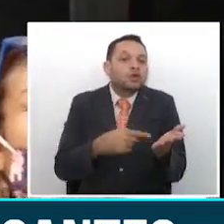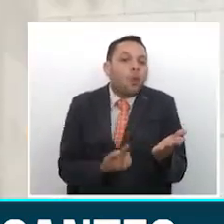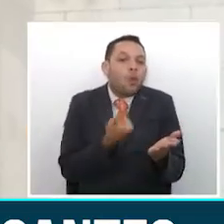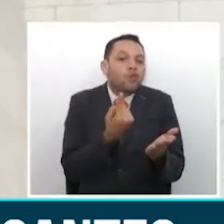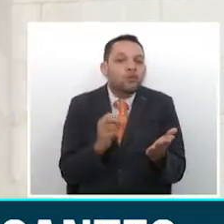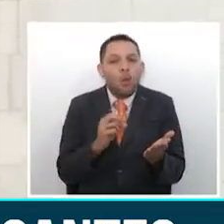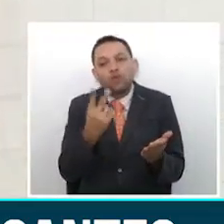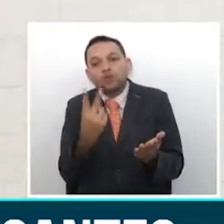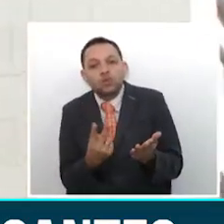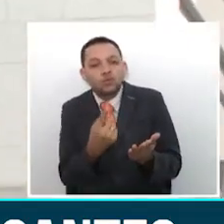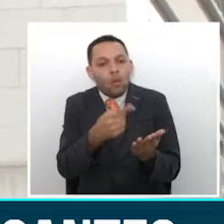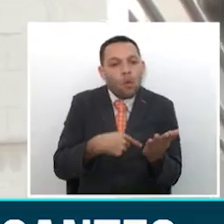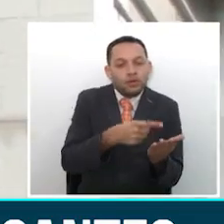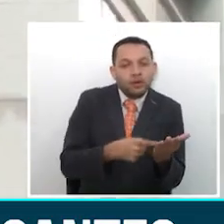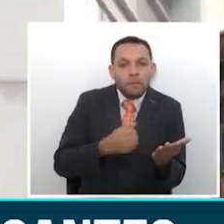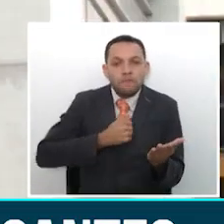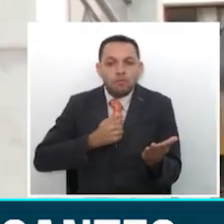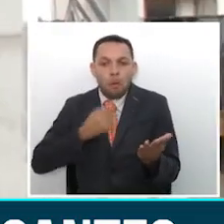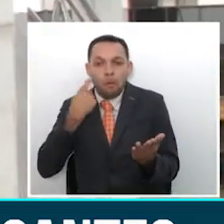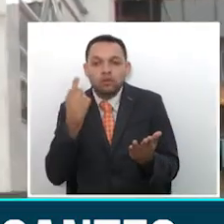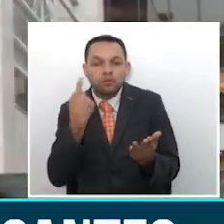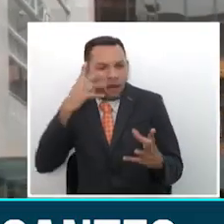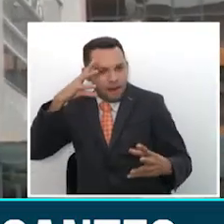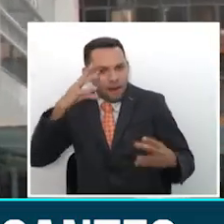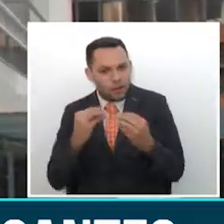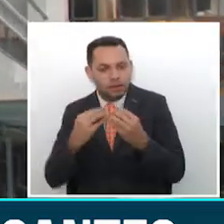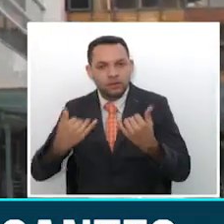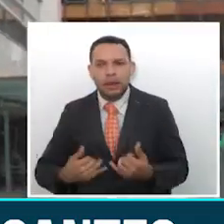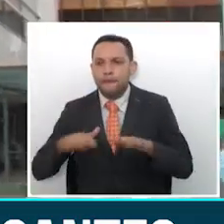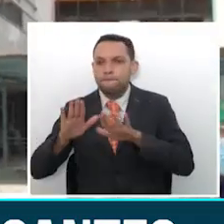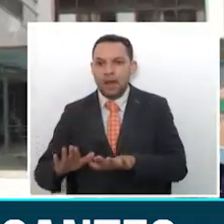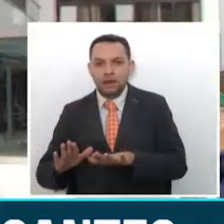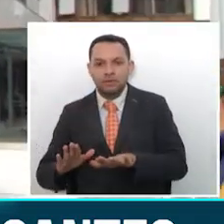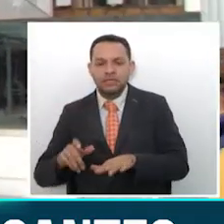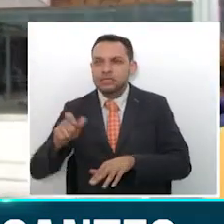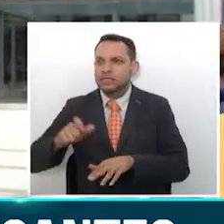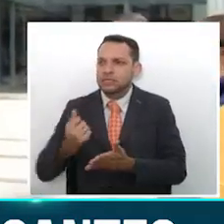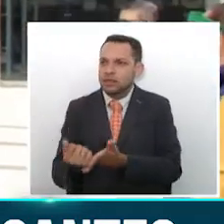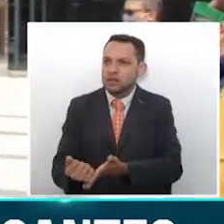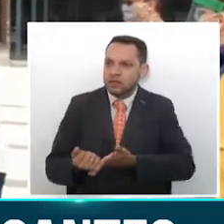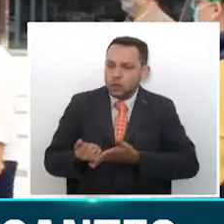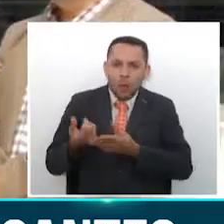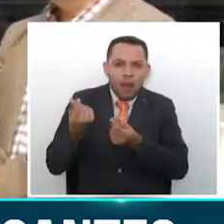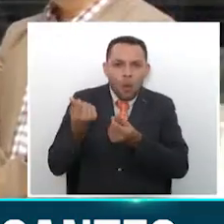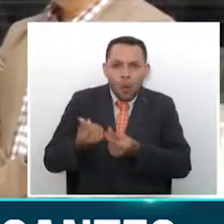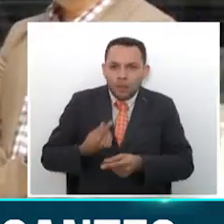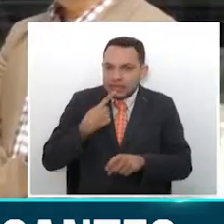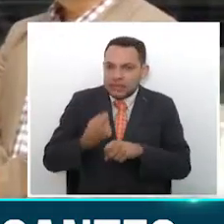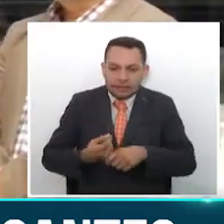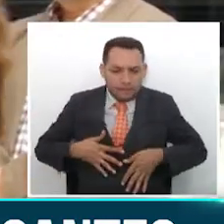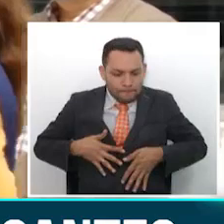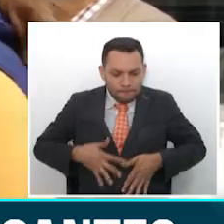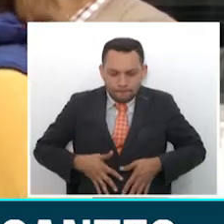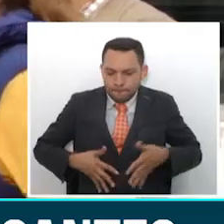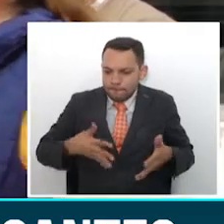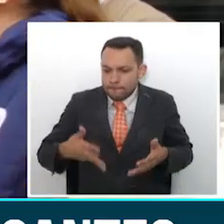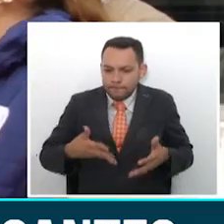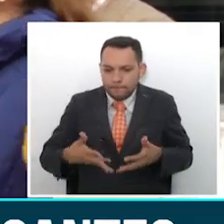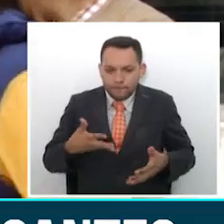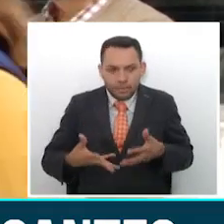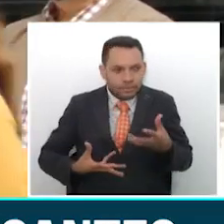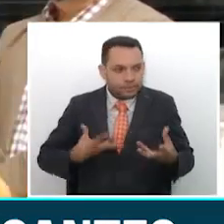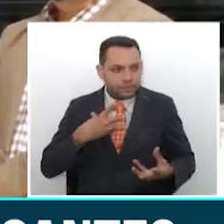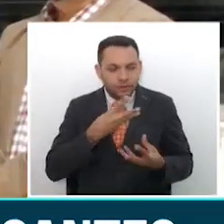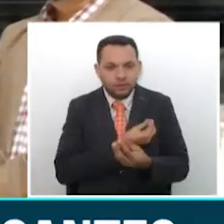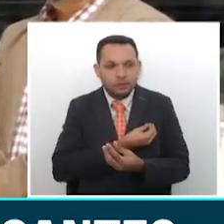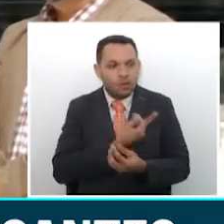de marzo sus negocios jurídicos están parados. Solicitan al gobierno nacional ayudas económicas. Esta pandemia nos pone a nosotros en una